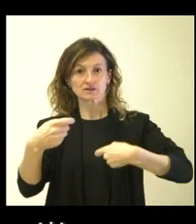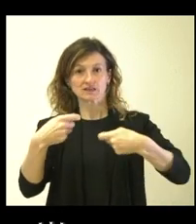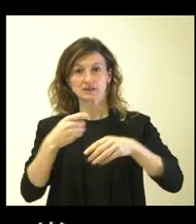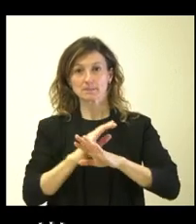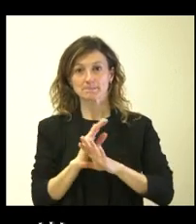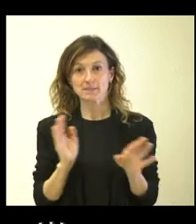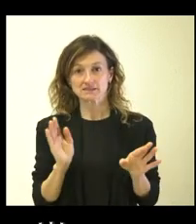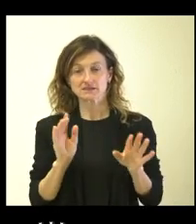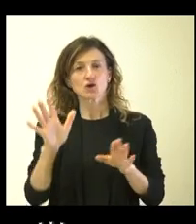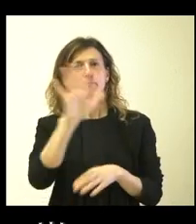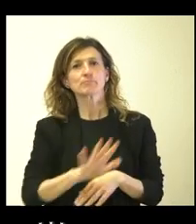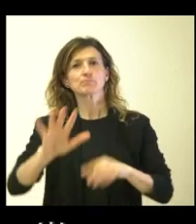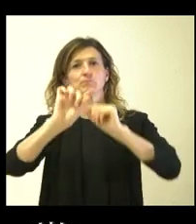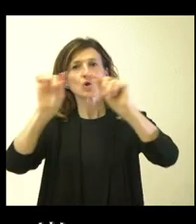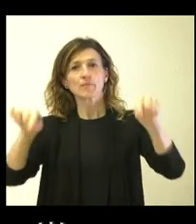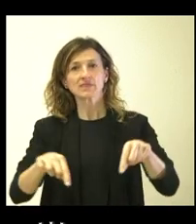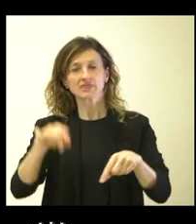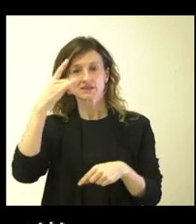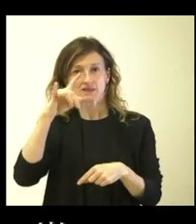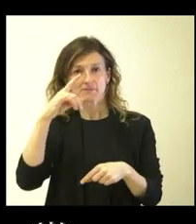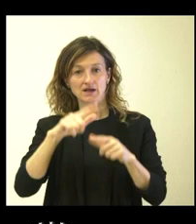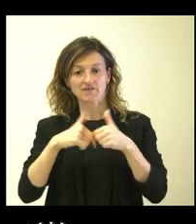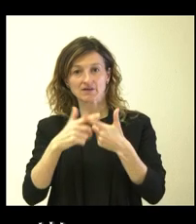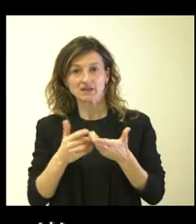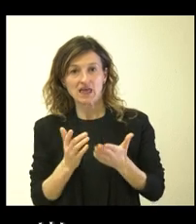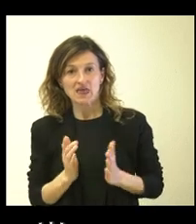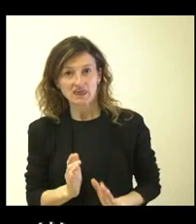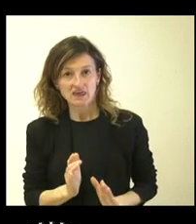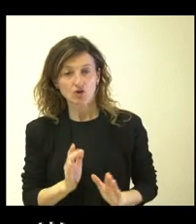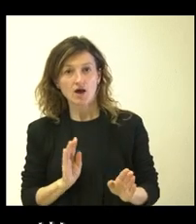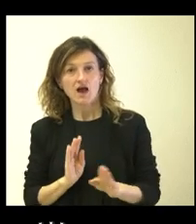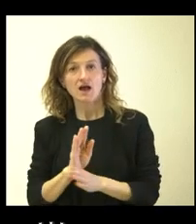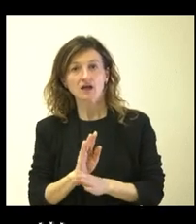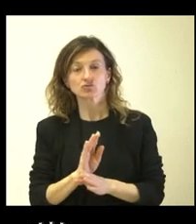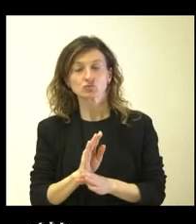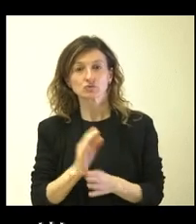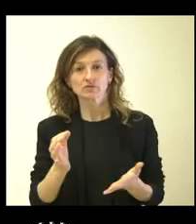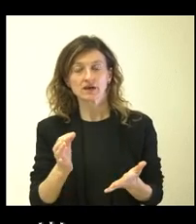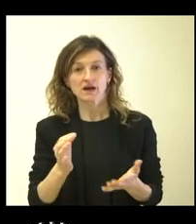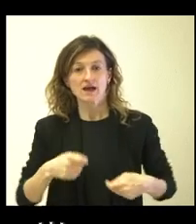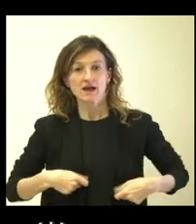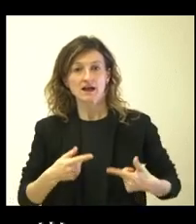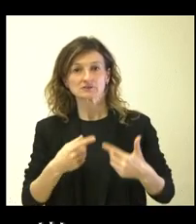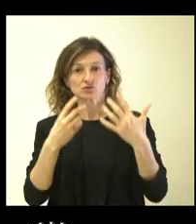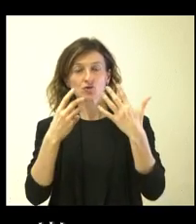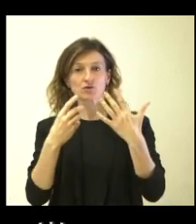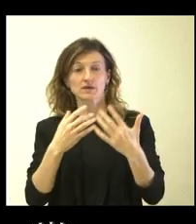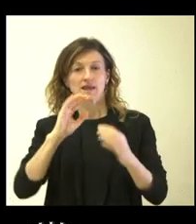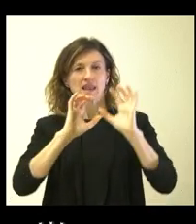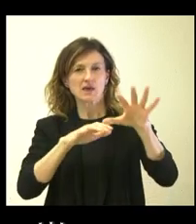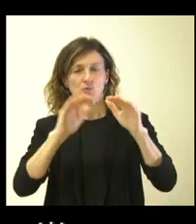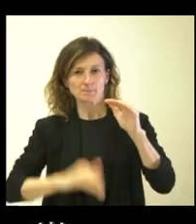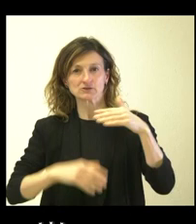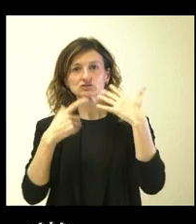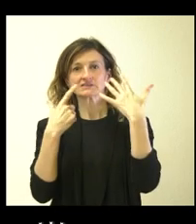en toda la provincia, en los cuales las familias con hijos y con esta ayuda van a poder hacer ese gasto. En León son menos, son seis.